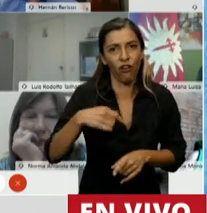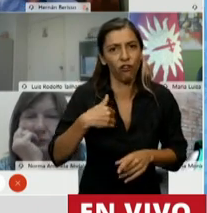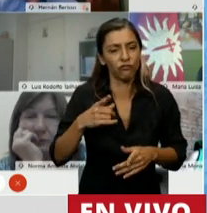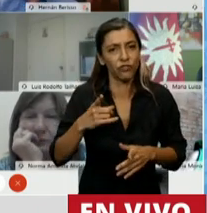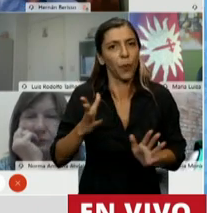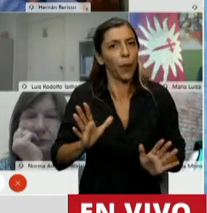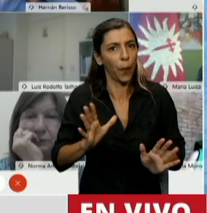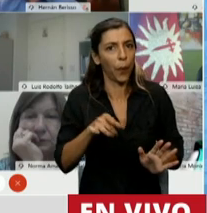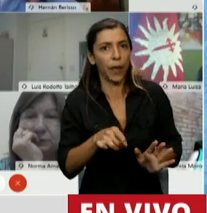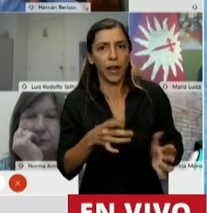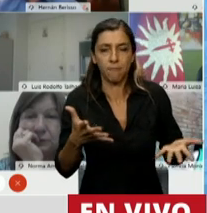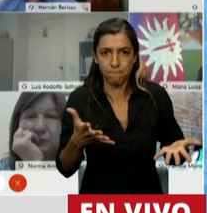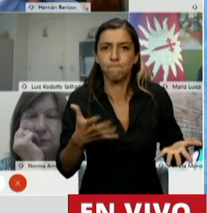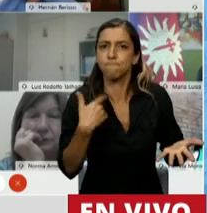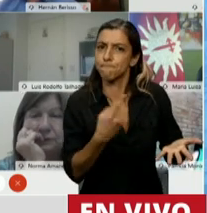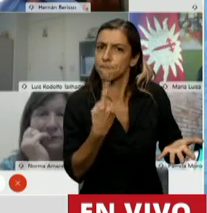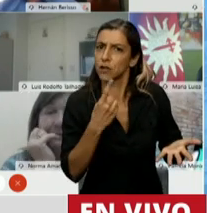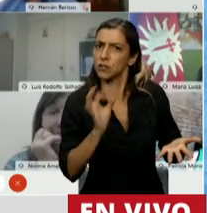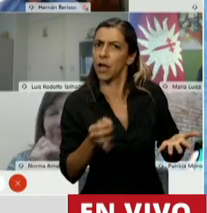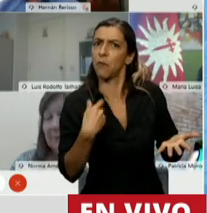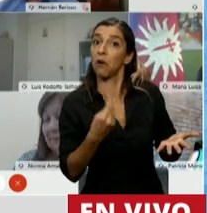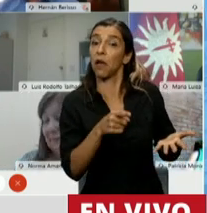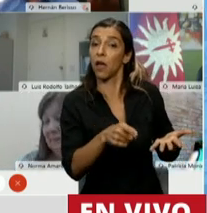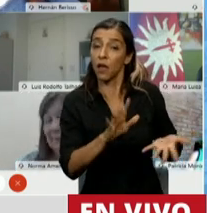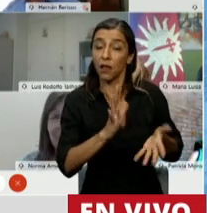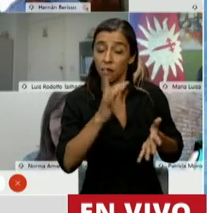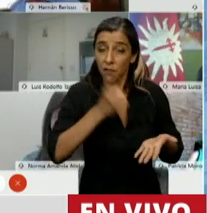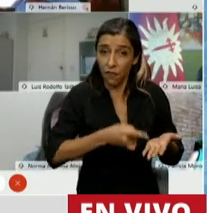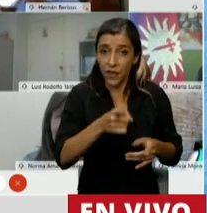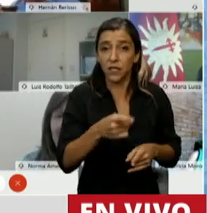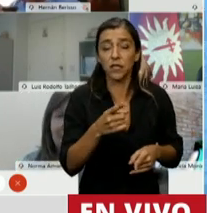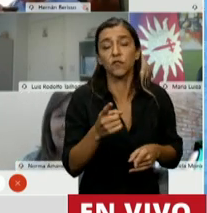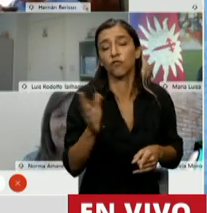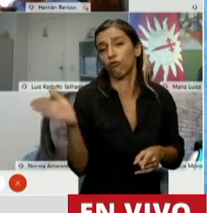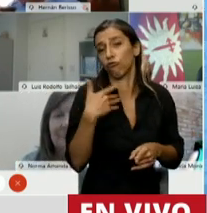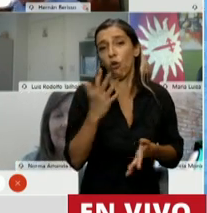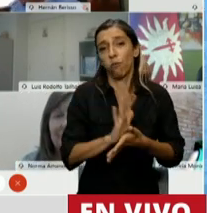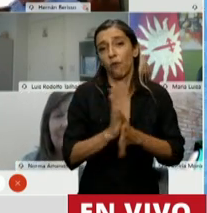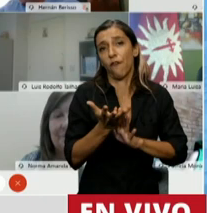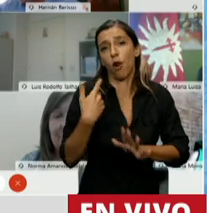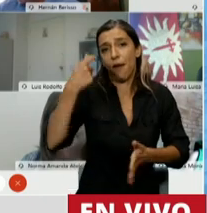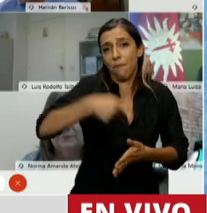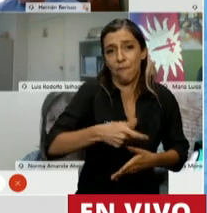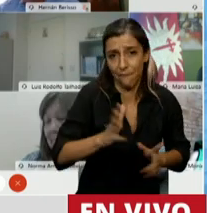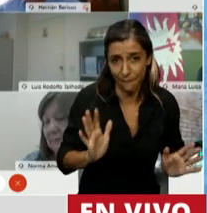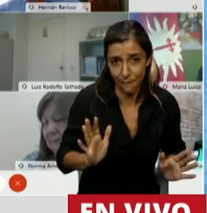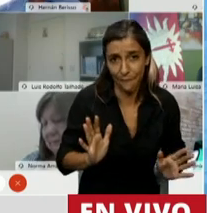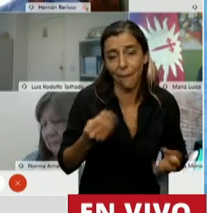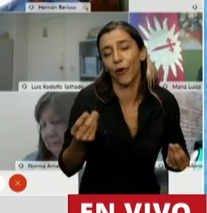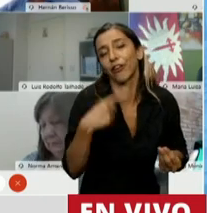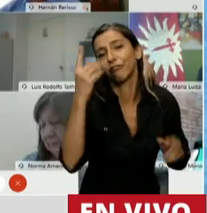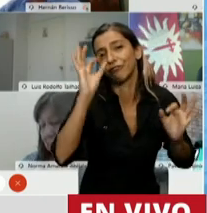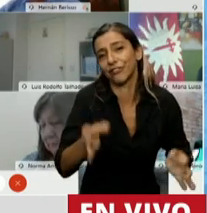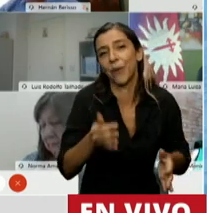esta decisión será pagada por todos los contribuyentes, porque creo que a estas alturas a nadie se le escapa que la gratuidad